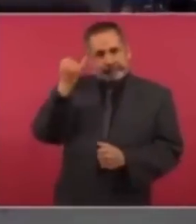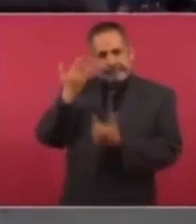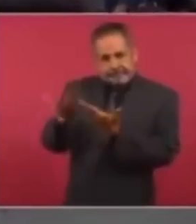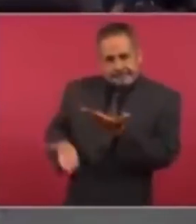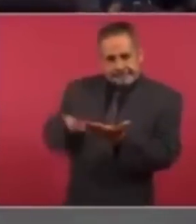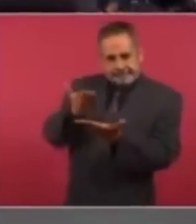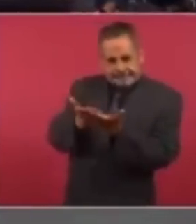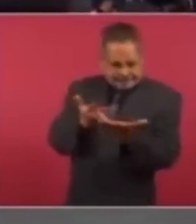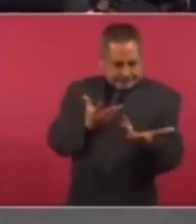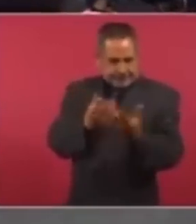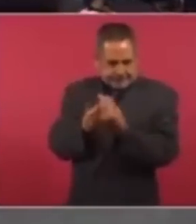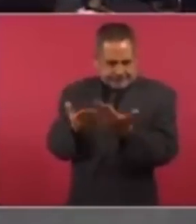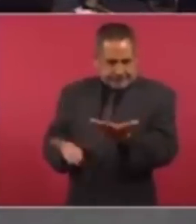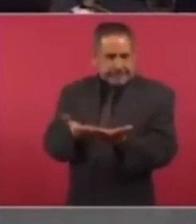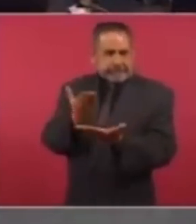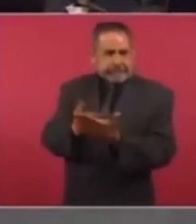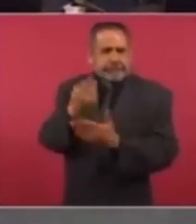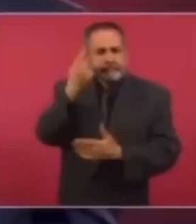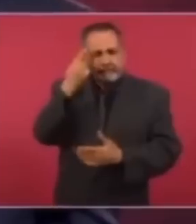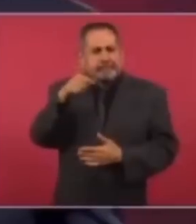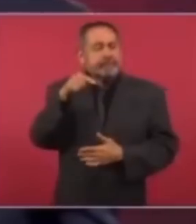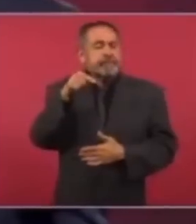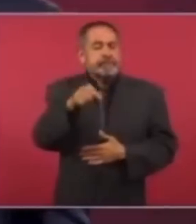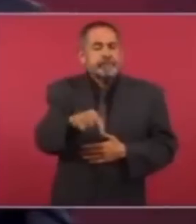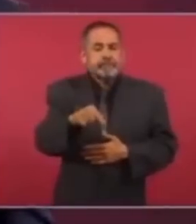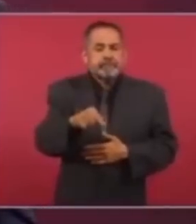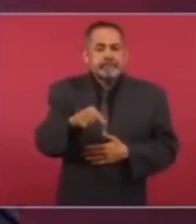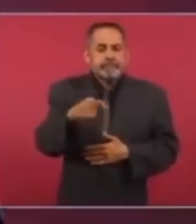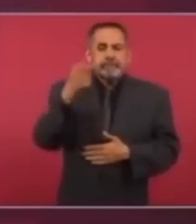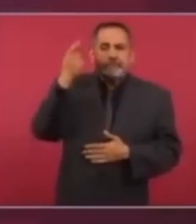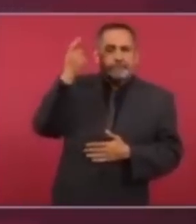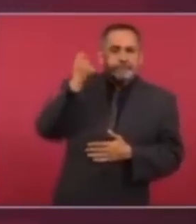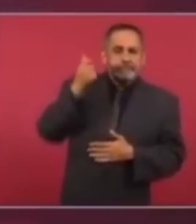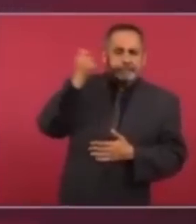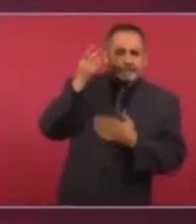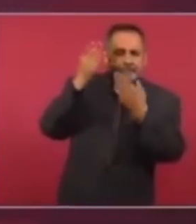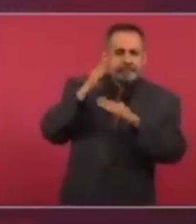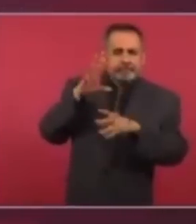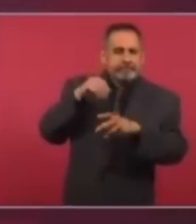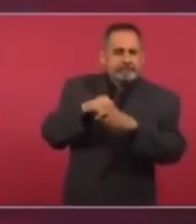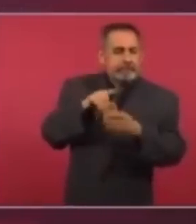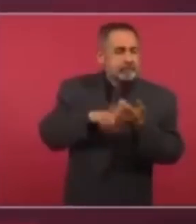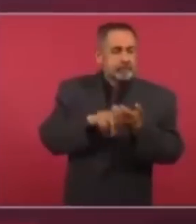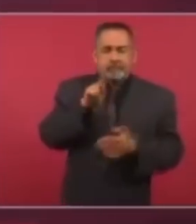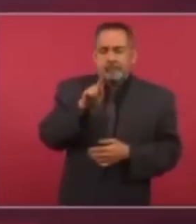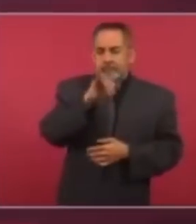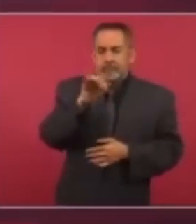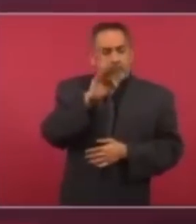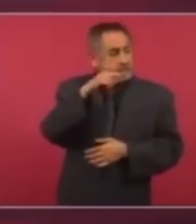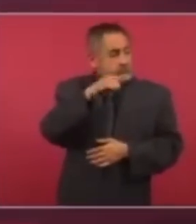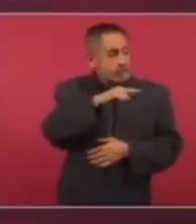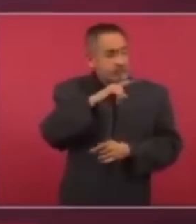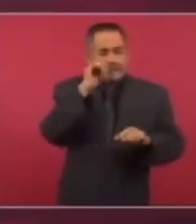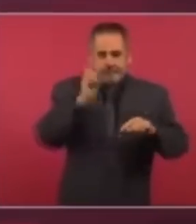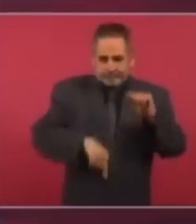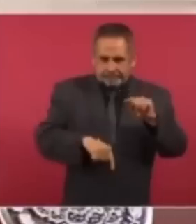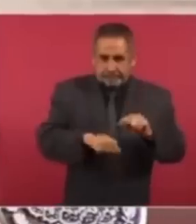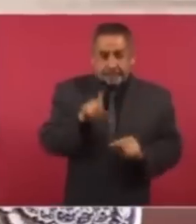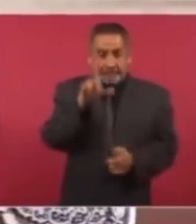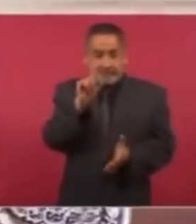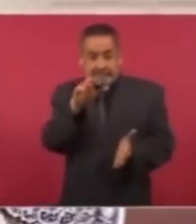para que desaparezcan los fideicomisos del Poder Judicial y esos 20 mil millones